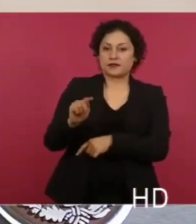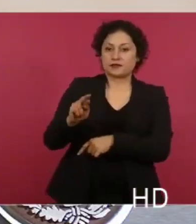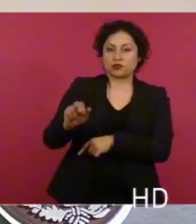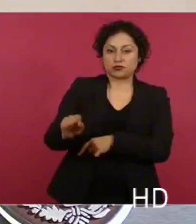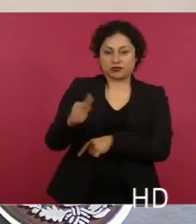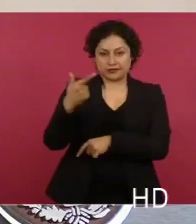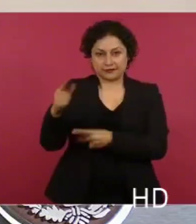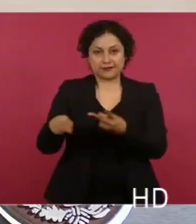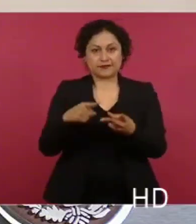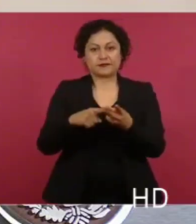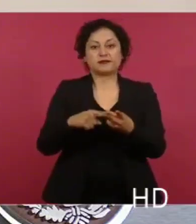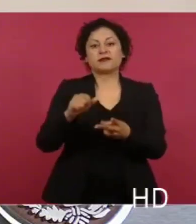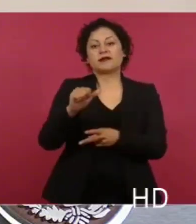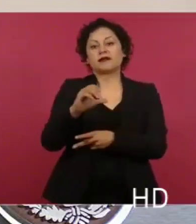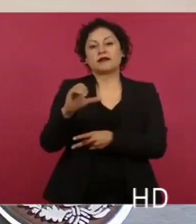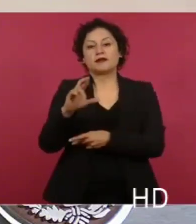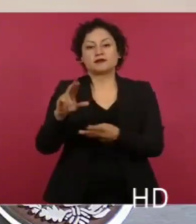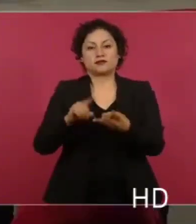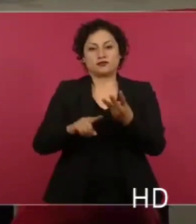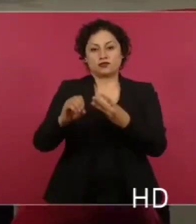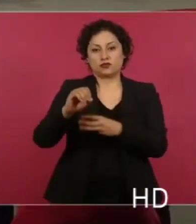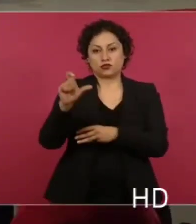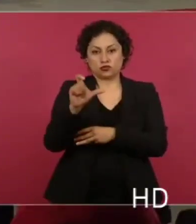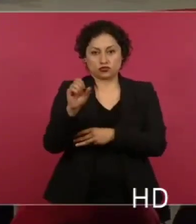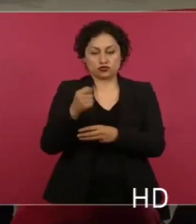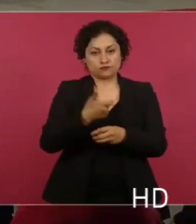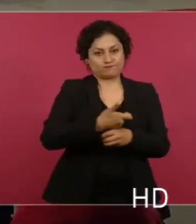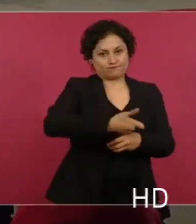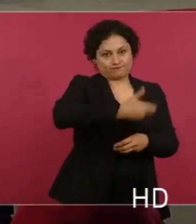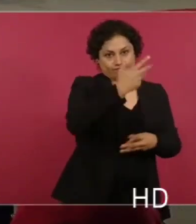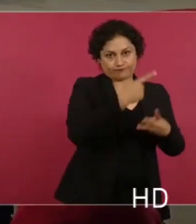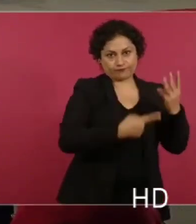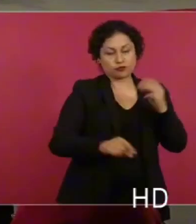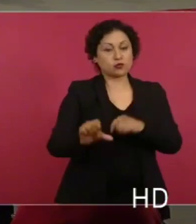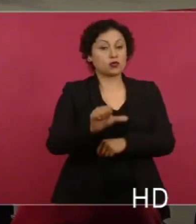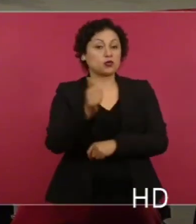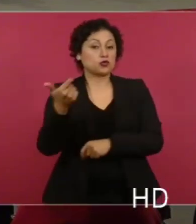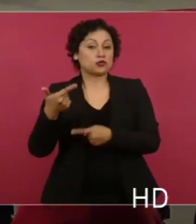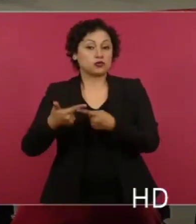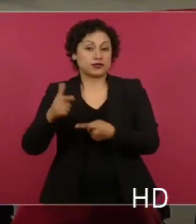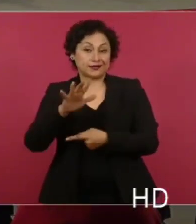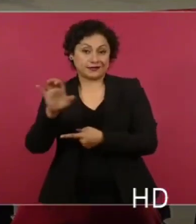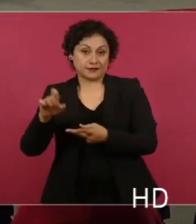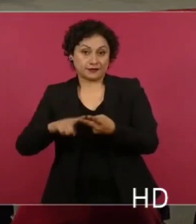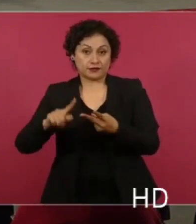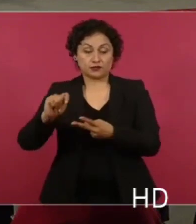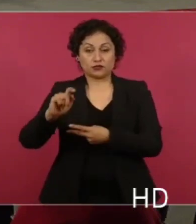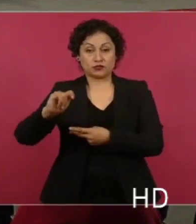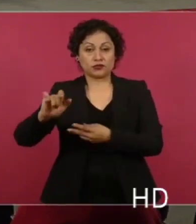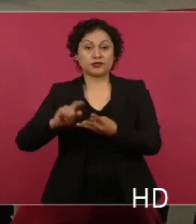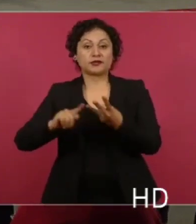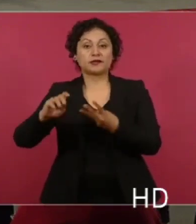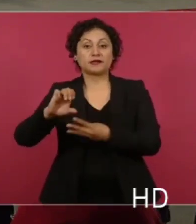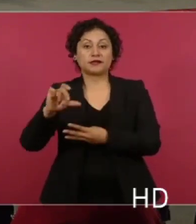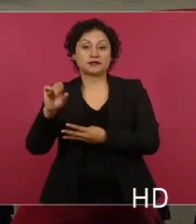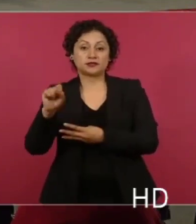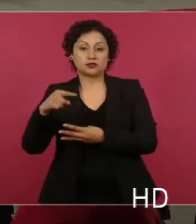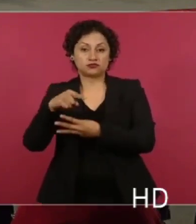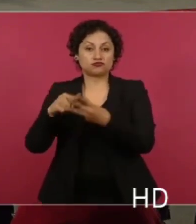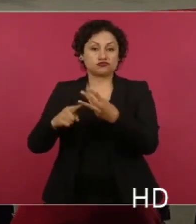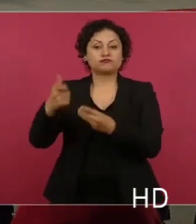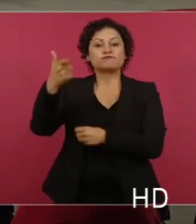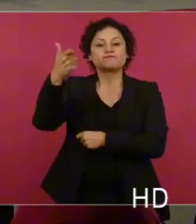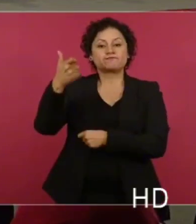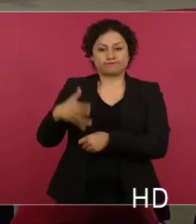Arco y Oxogas como las más altas y por el contrario, G500, Total y ExxonMobil como las marcas aliadas del